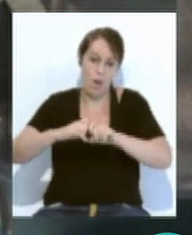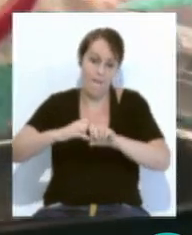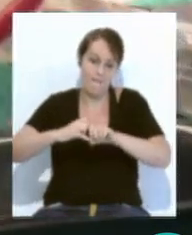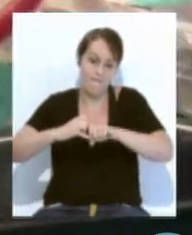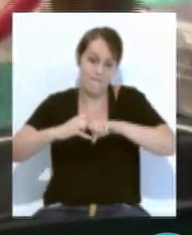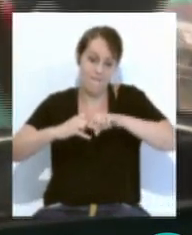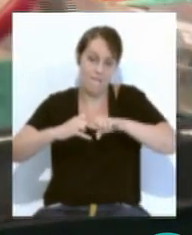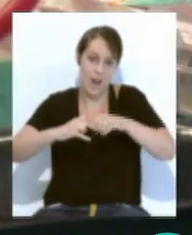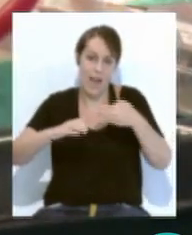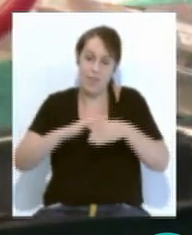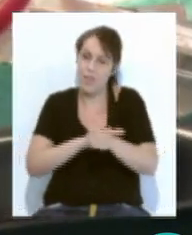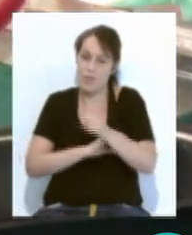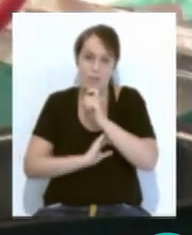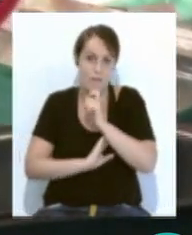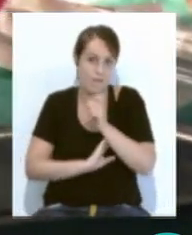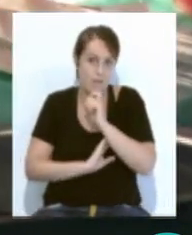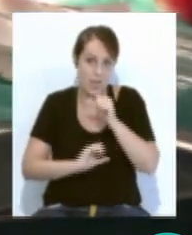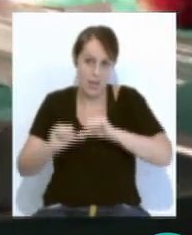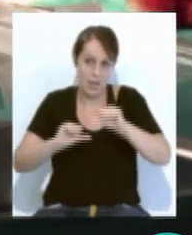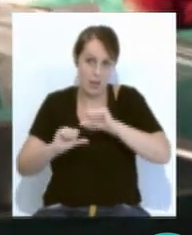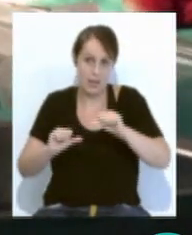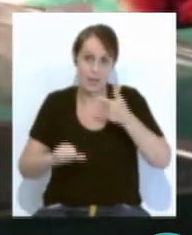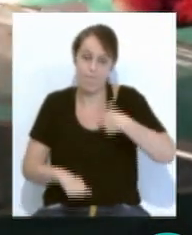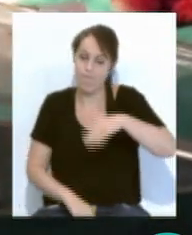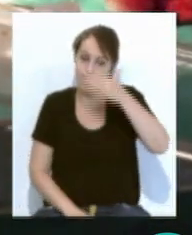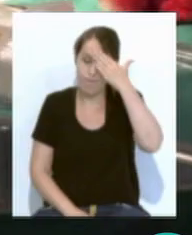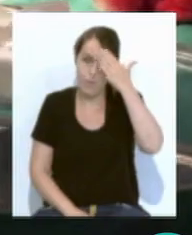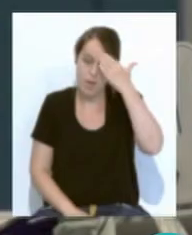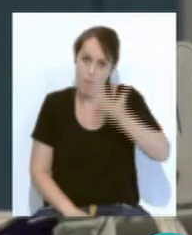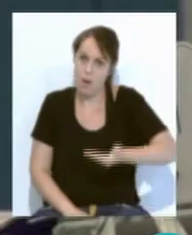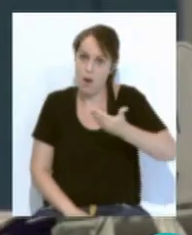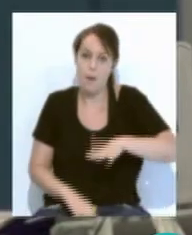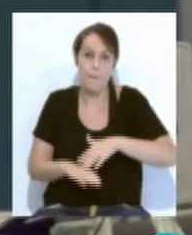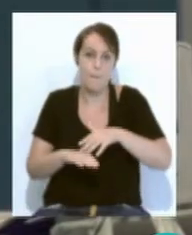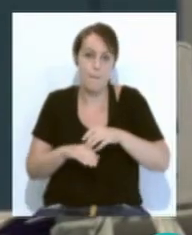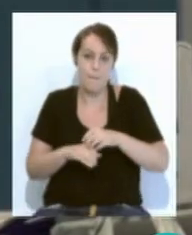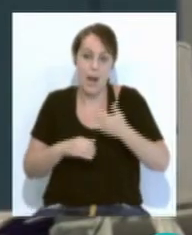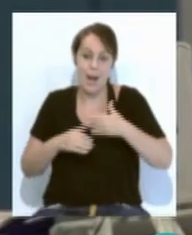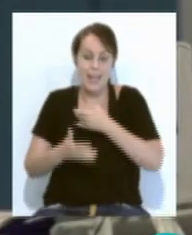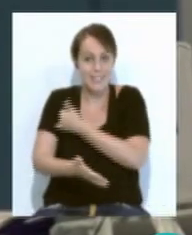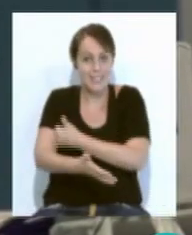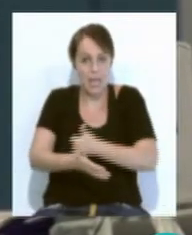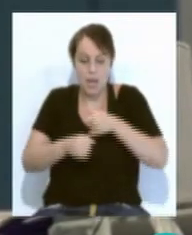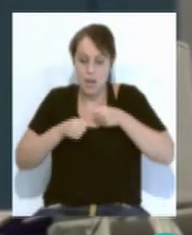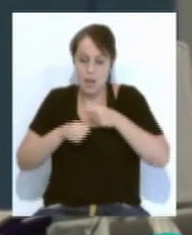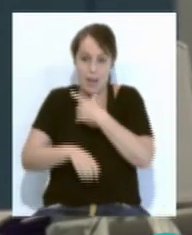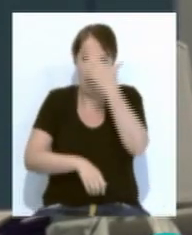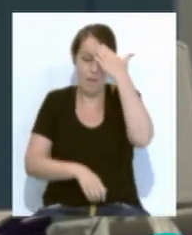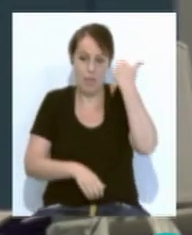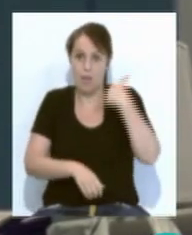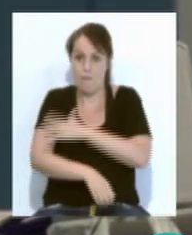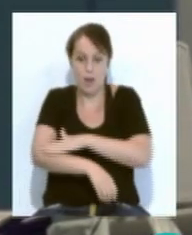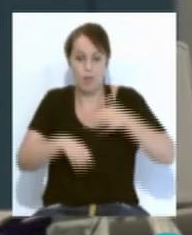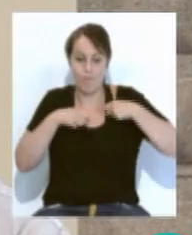en una zona de difícil acceso quirúrgico y fundamental para asegurar la correcta irrigación de la sangre a la cabeza y los brazos.